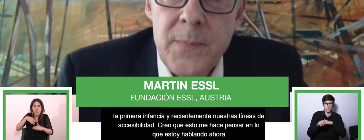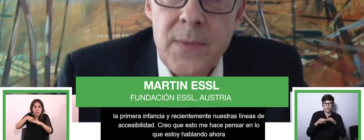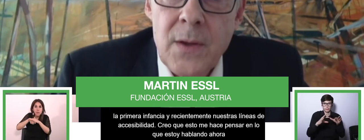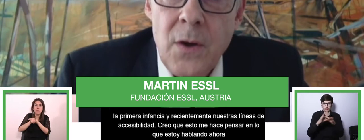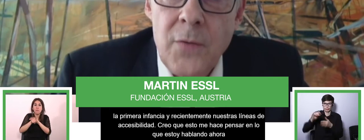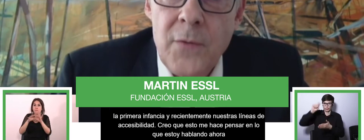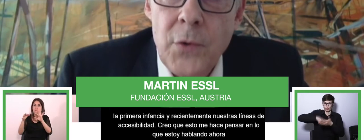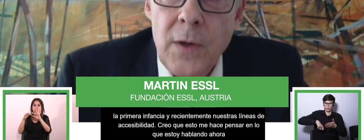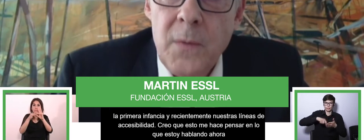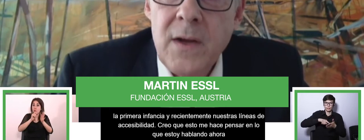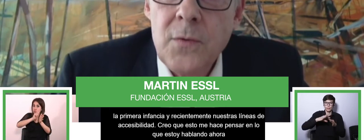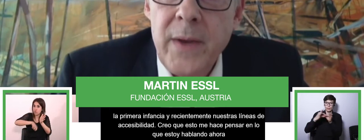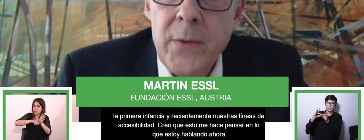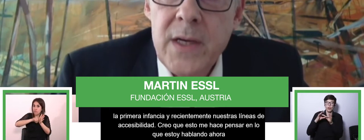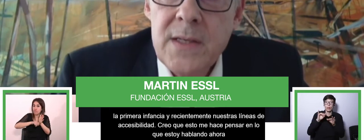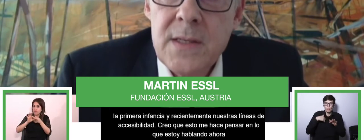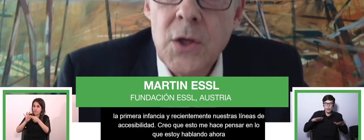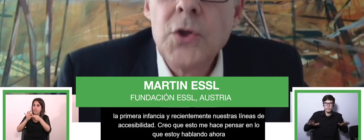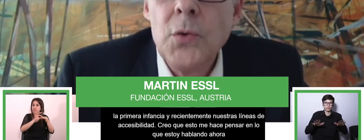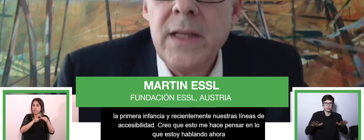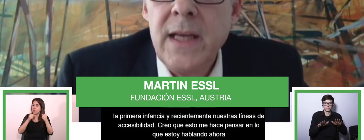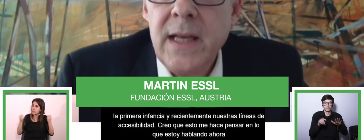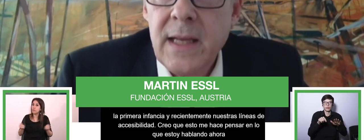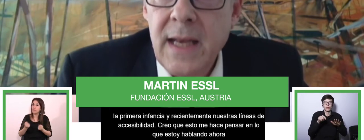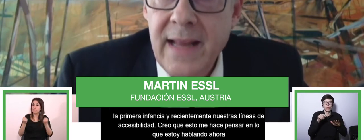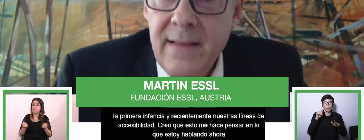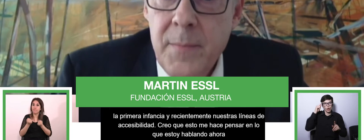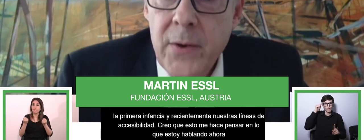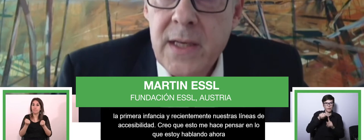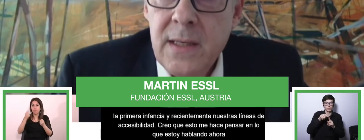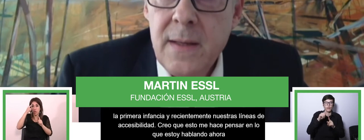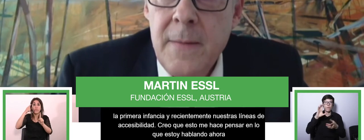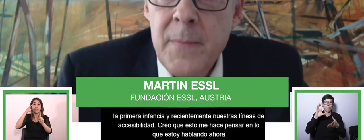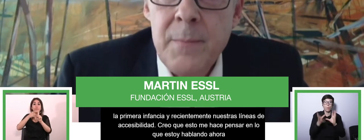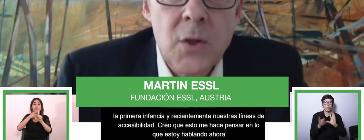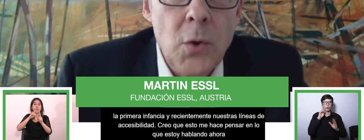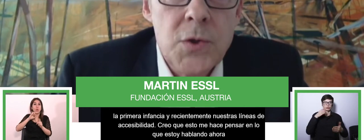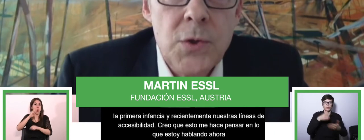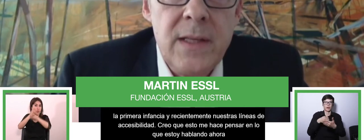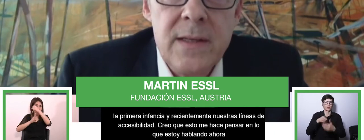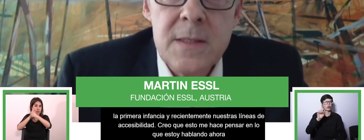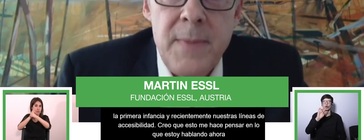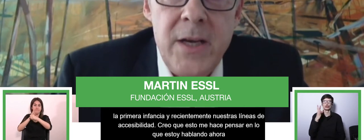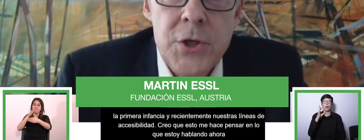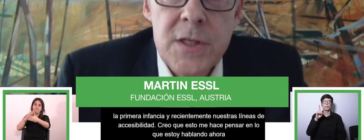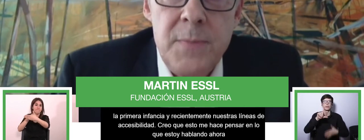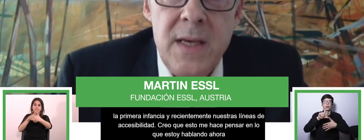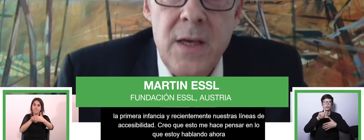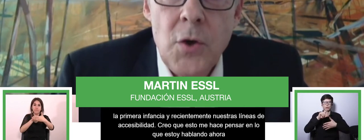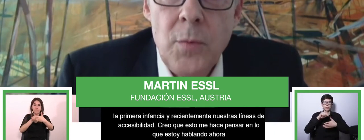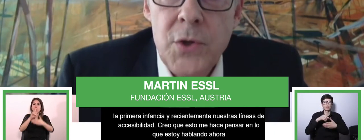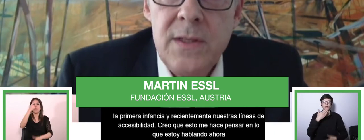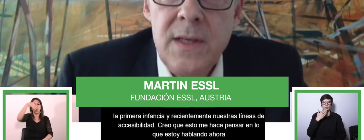Zero Project puede expandir su misión de un mundo sin barrera, no solamente en América Latina, sino también